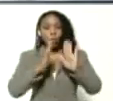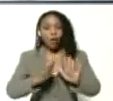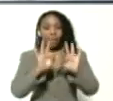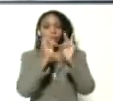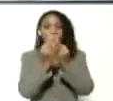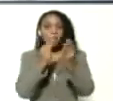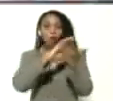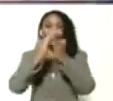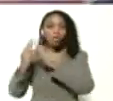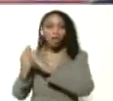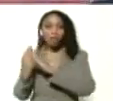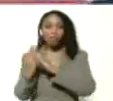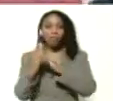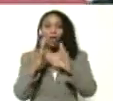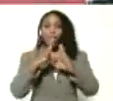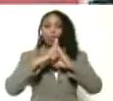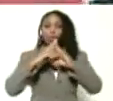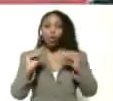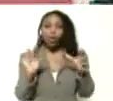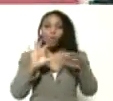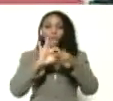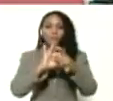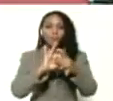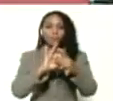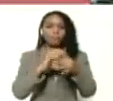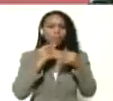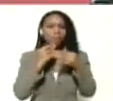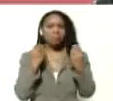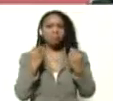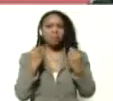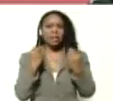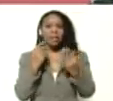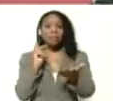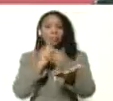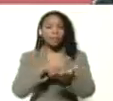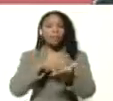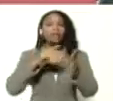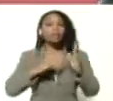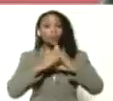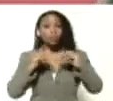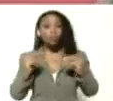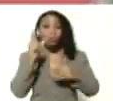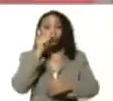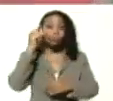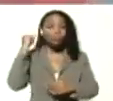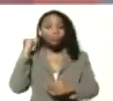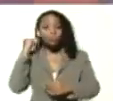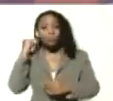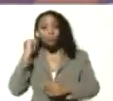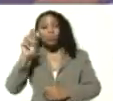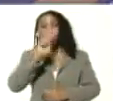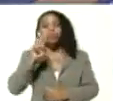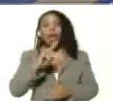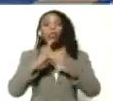y comunidad, todos unidos. Para llegar a todos y todas, tuvimos que utilizar todas las estrategias y plataformas,